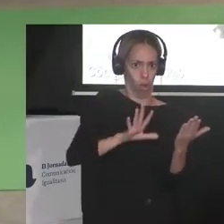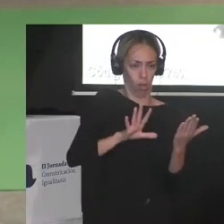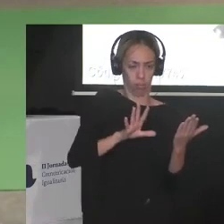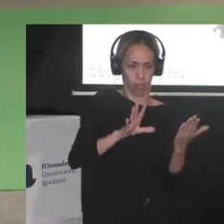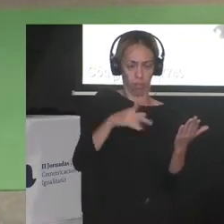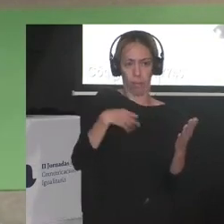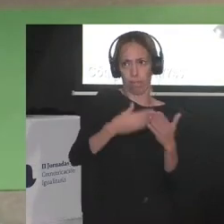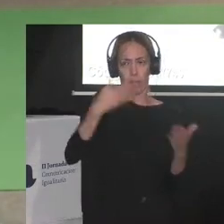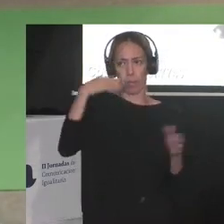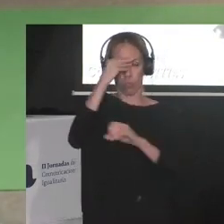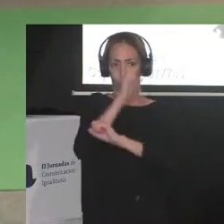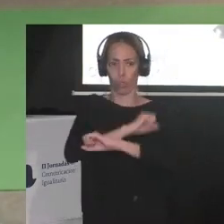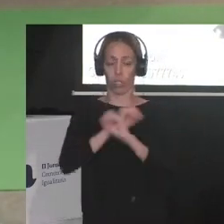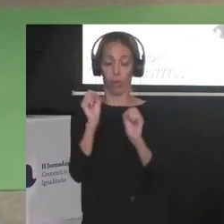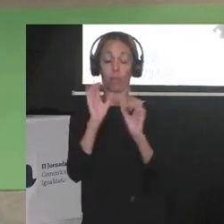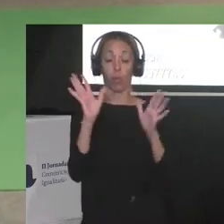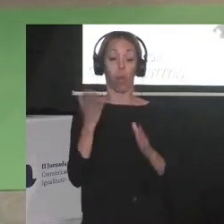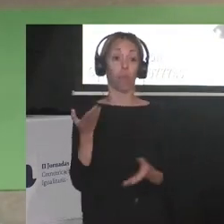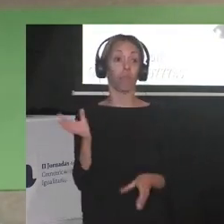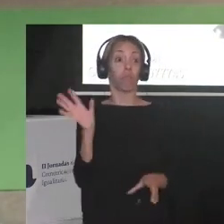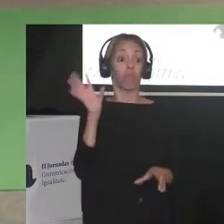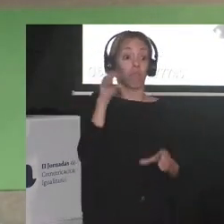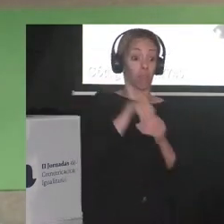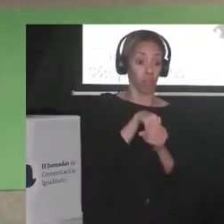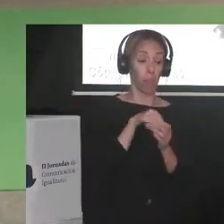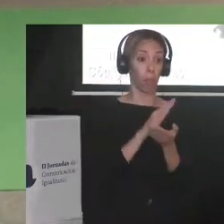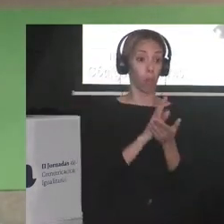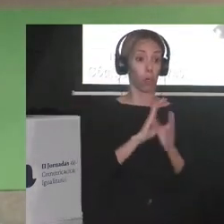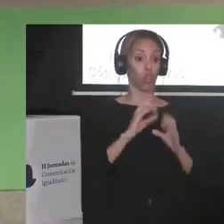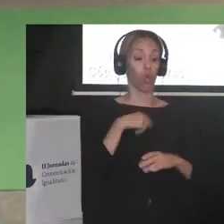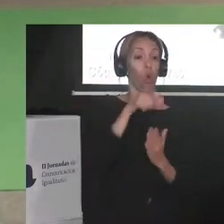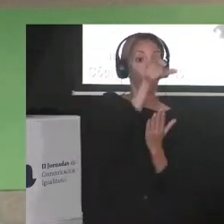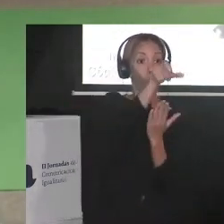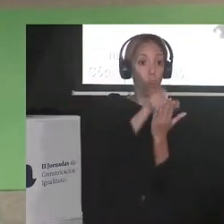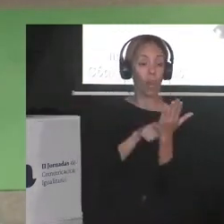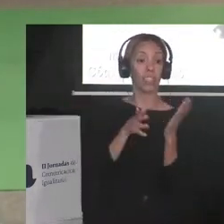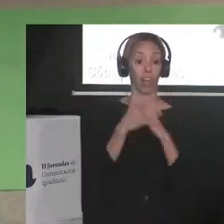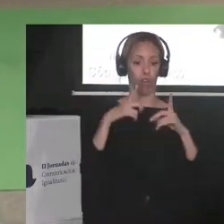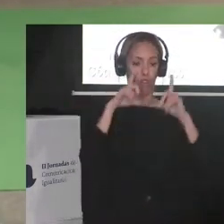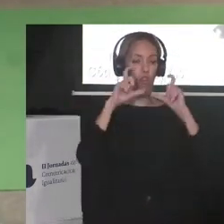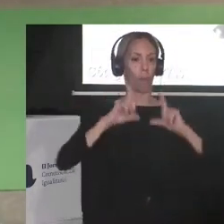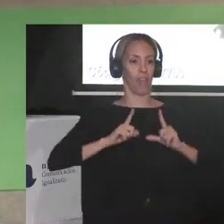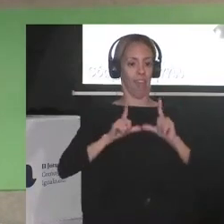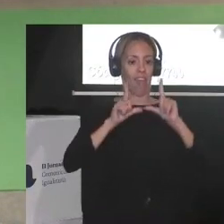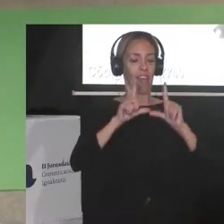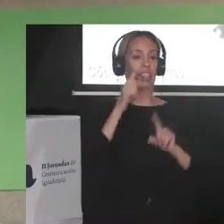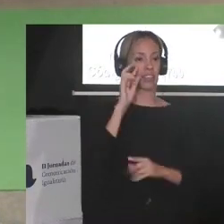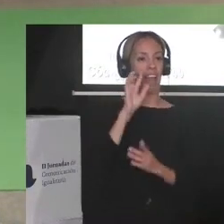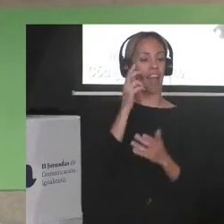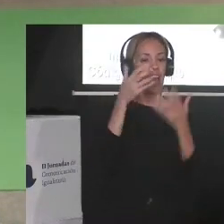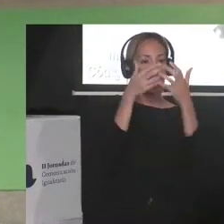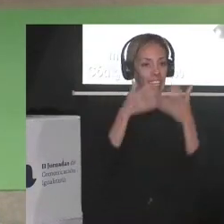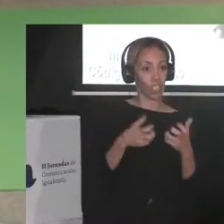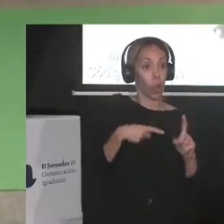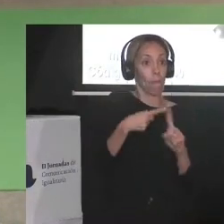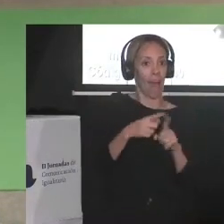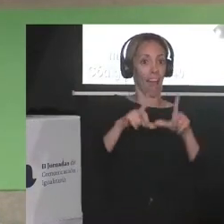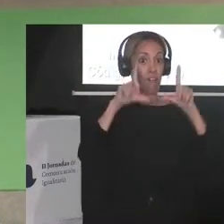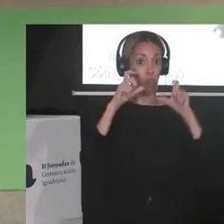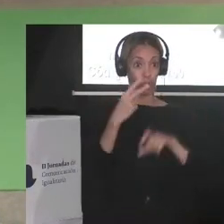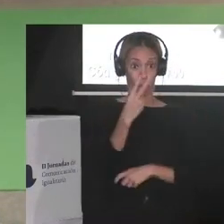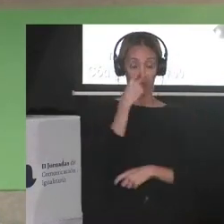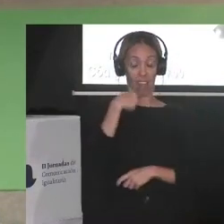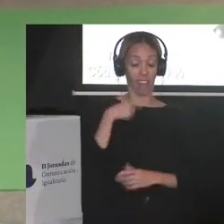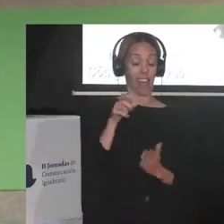Cuando tuve una videocolumna en un medio y la gente podía verme la cara por fin y no solo leer mis bellas letras, a